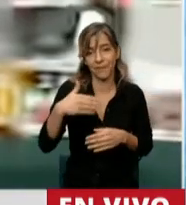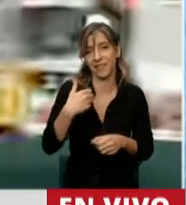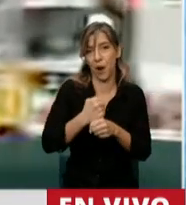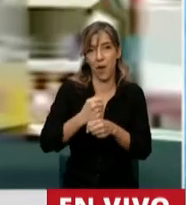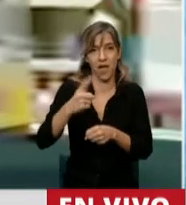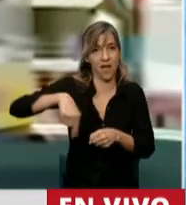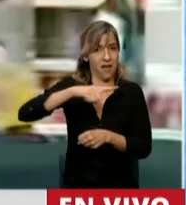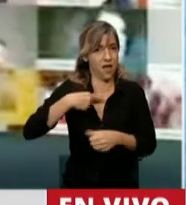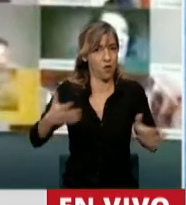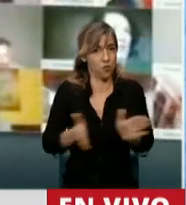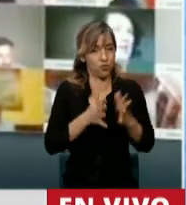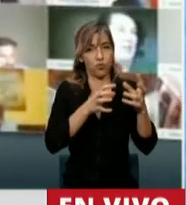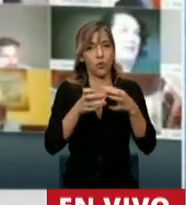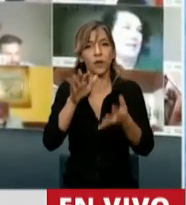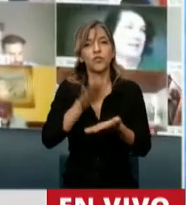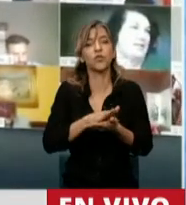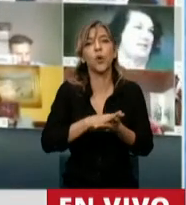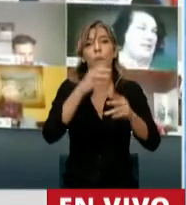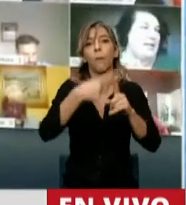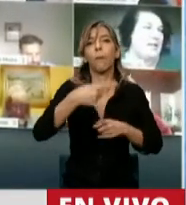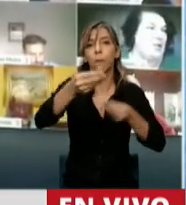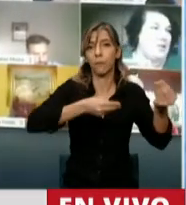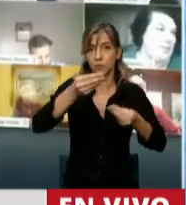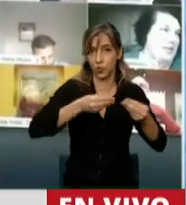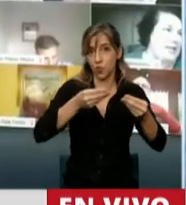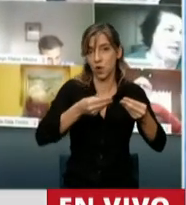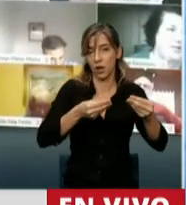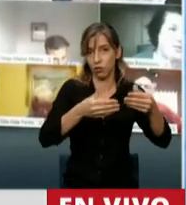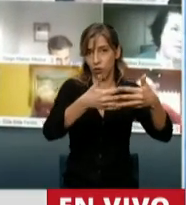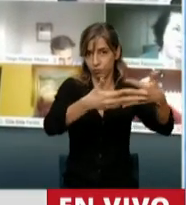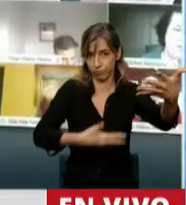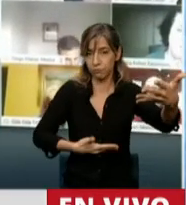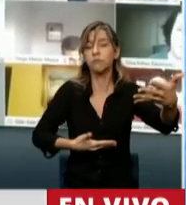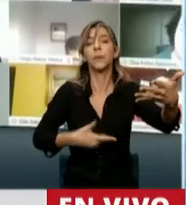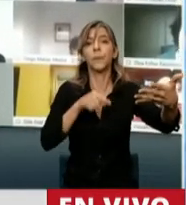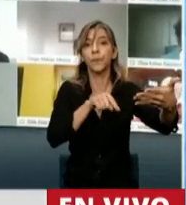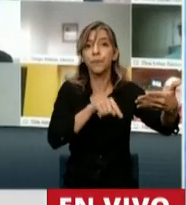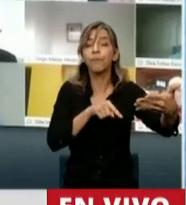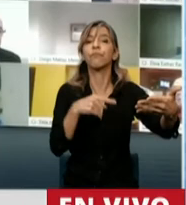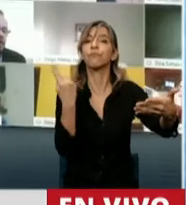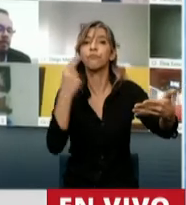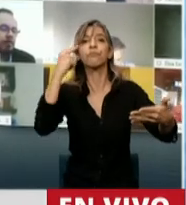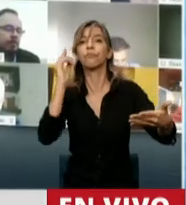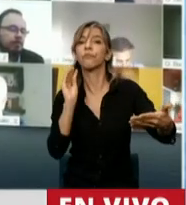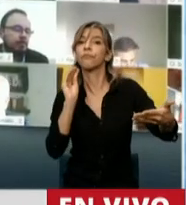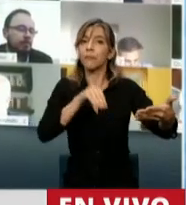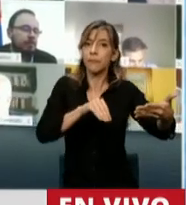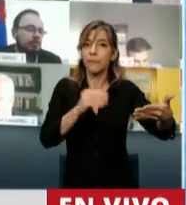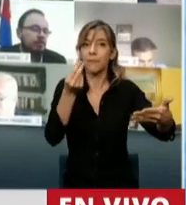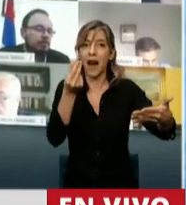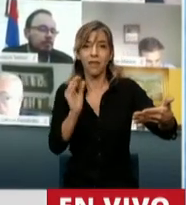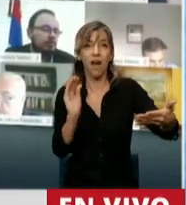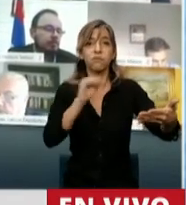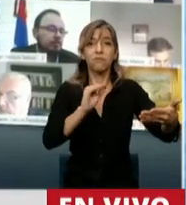En esta ampliación del presupuesto se contempla un incremento en el programa de emergencia provincial